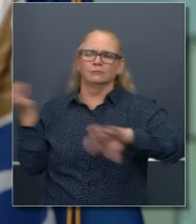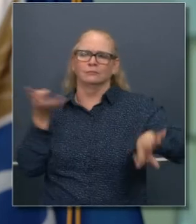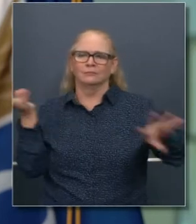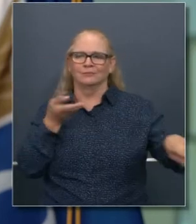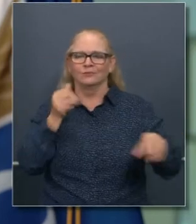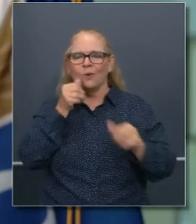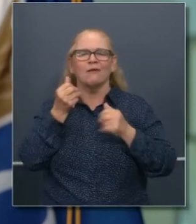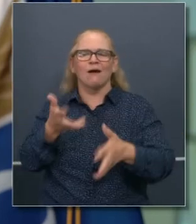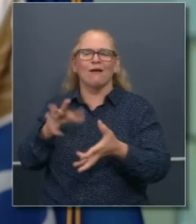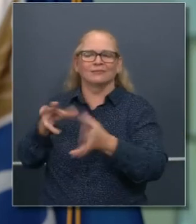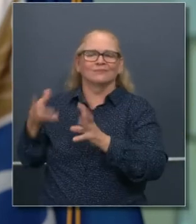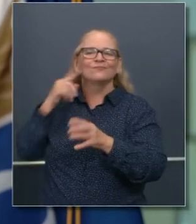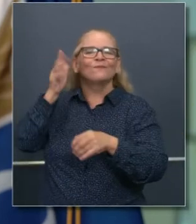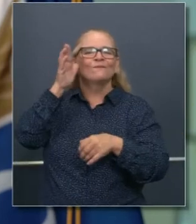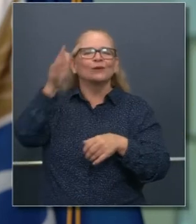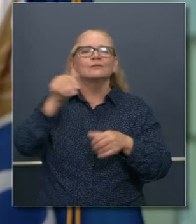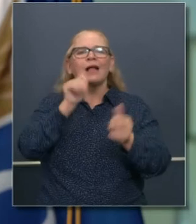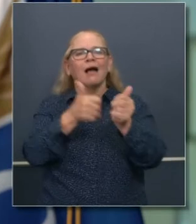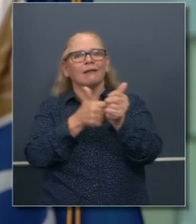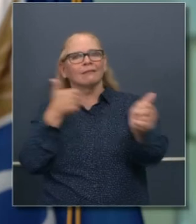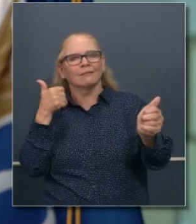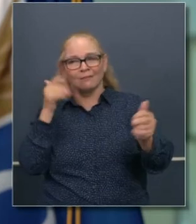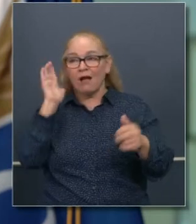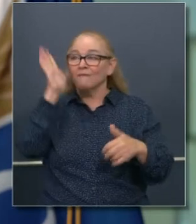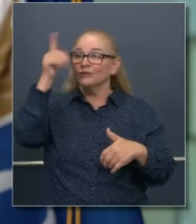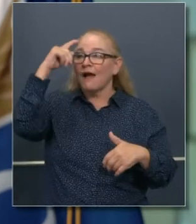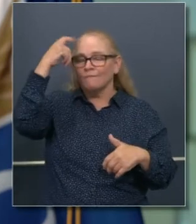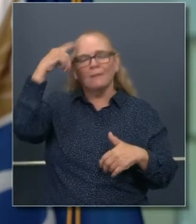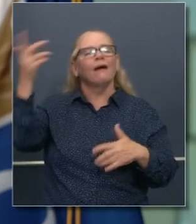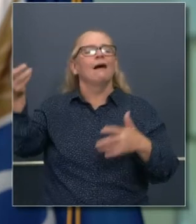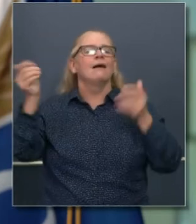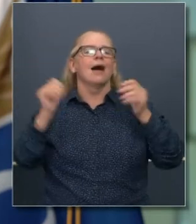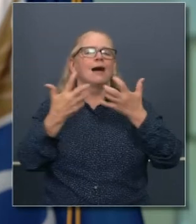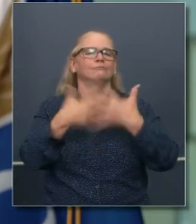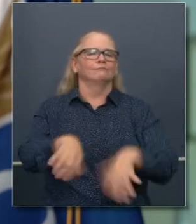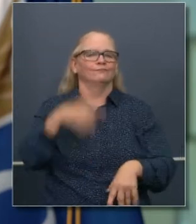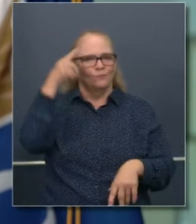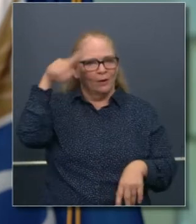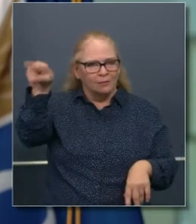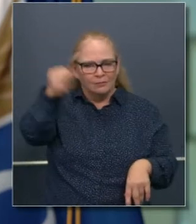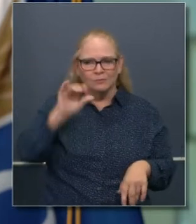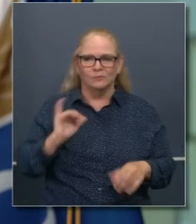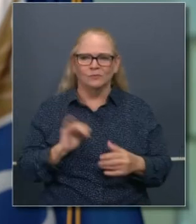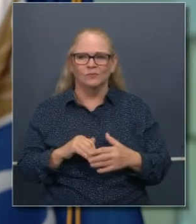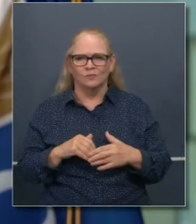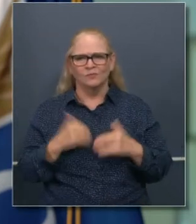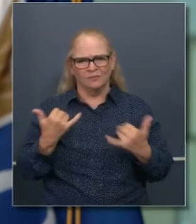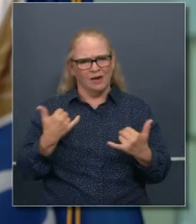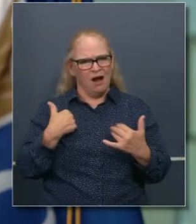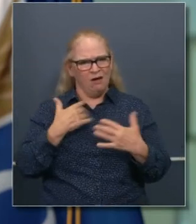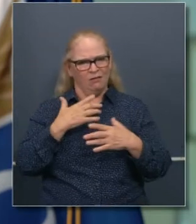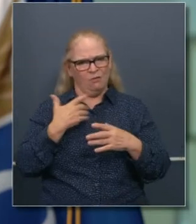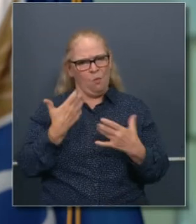tengamos un legado de aprendizaje de estos retos y los repararemos de una vez por todas.